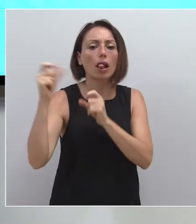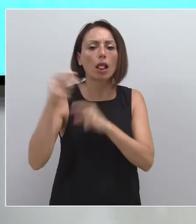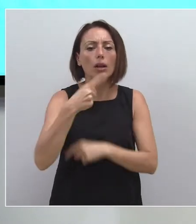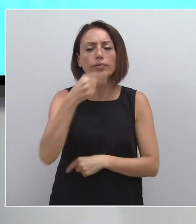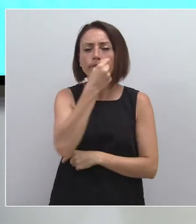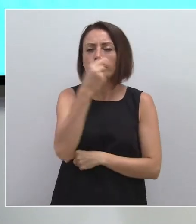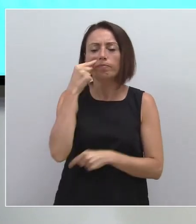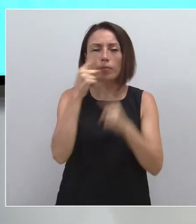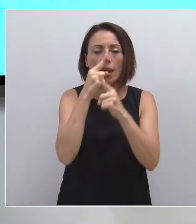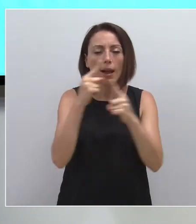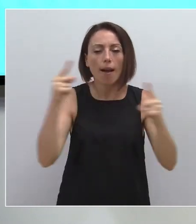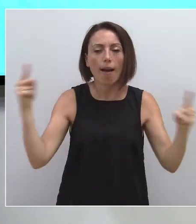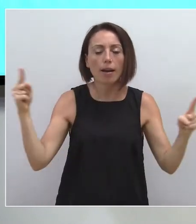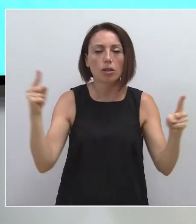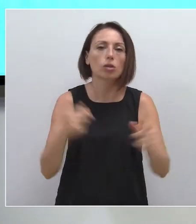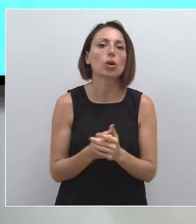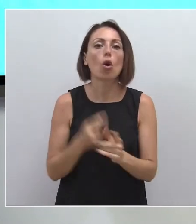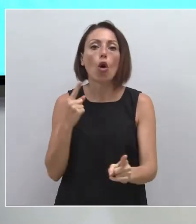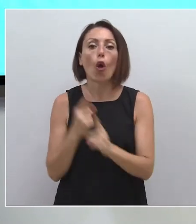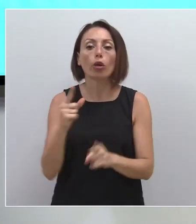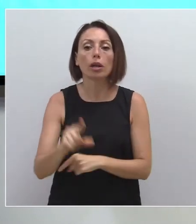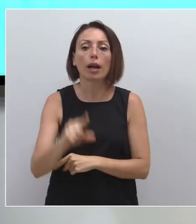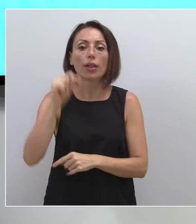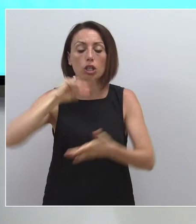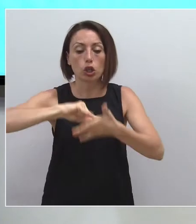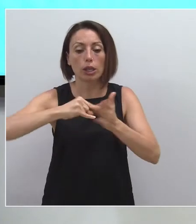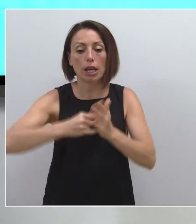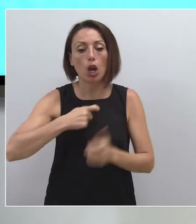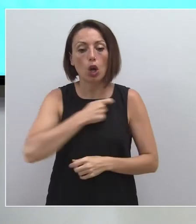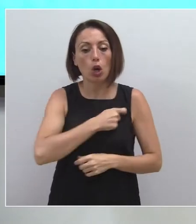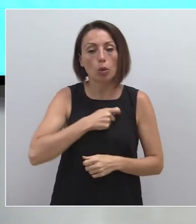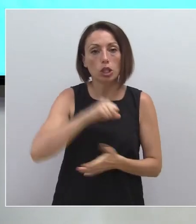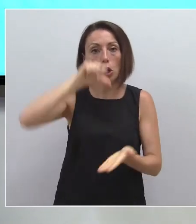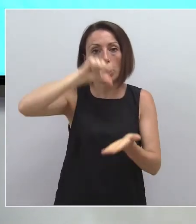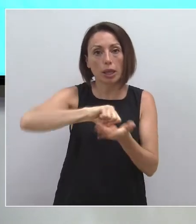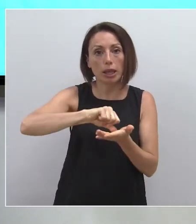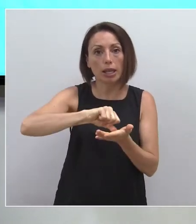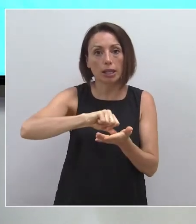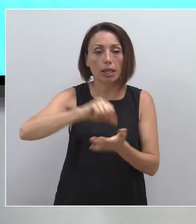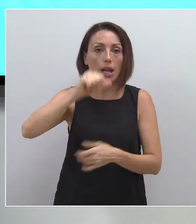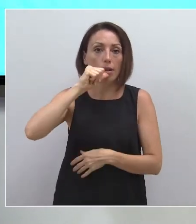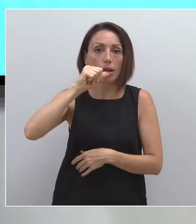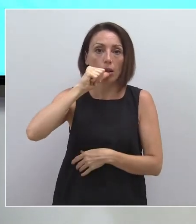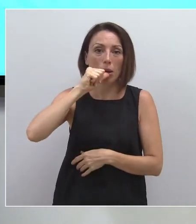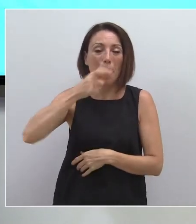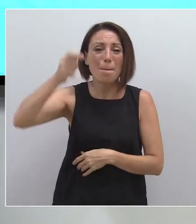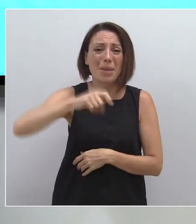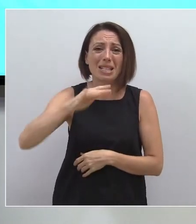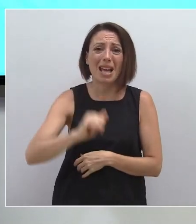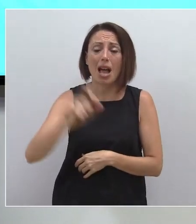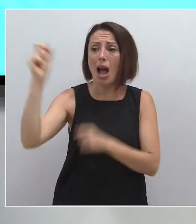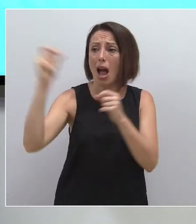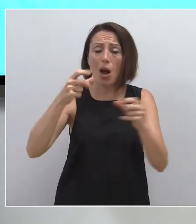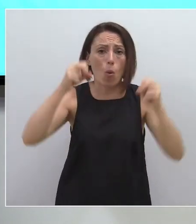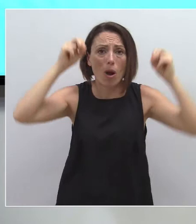testigos a lo largo de este año cómo, en contra de las decisiones técnicas de la Comisión Central de Explotación, ha habido muchos meses que no nos ha enviado el agua que, por